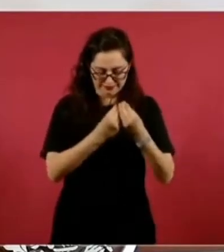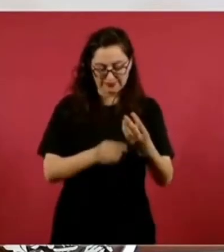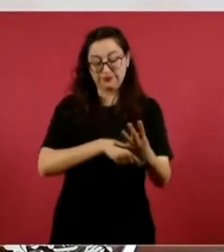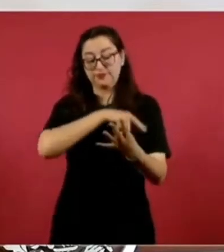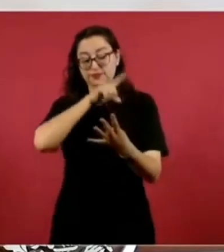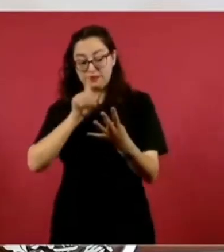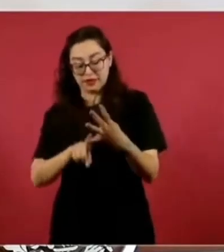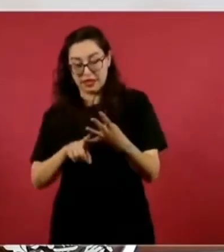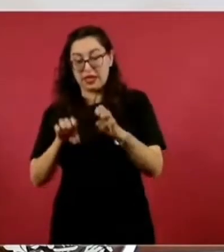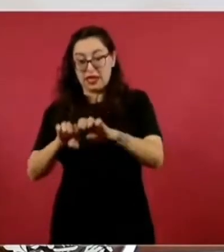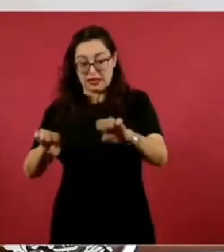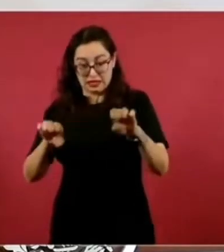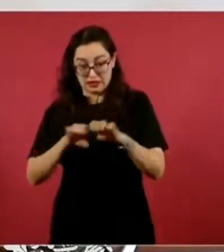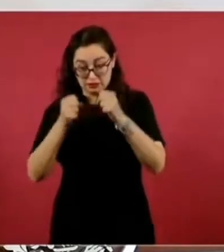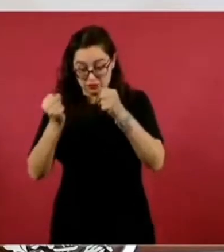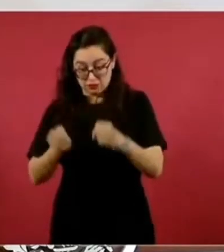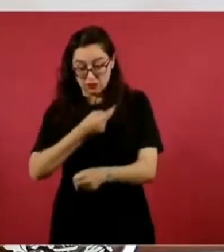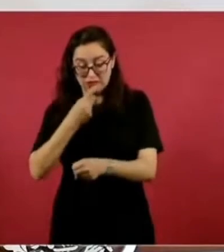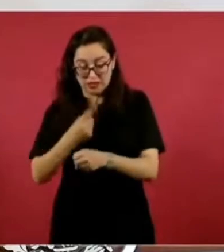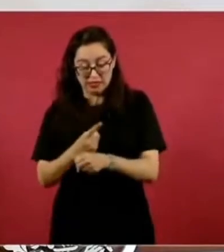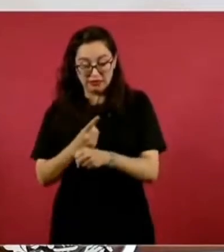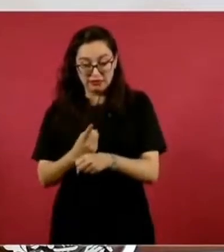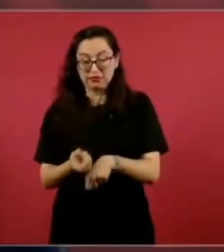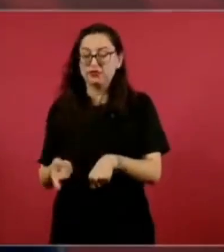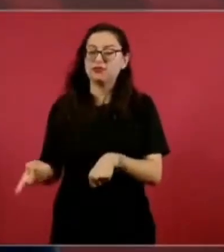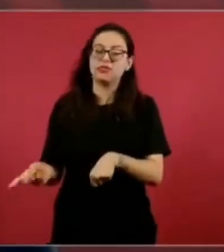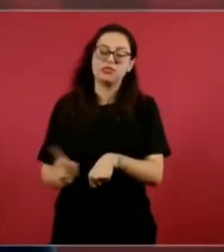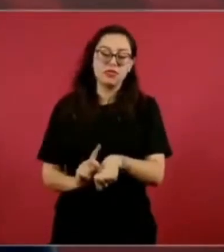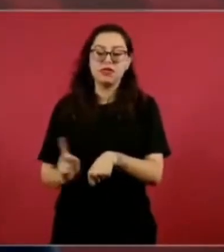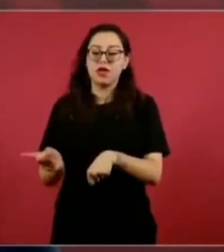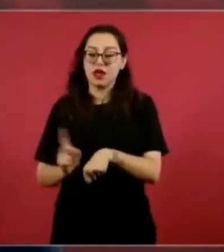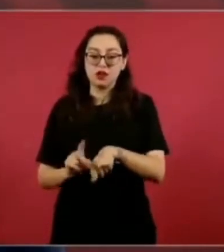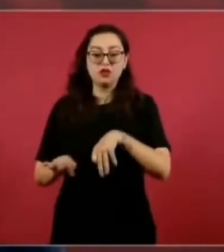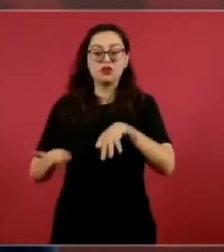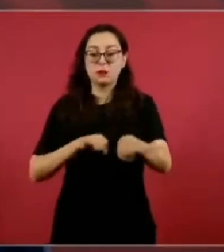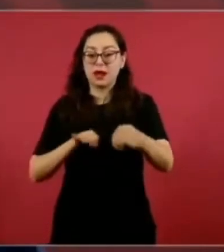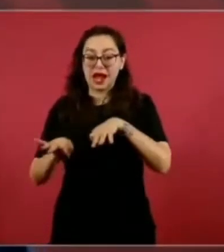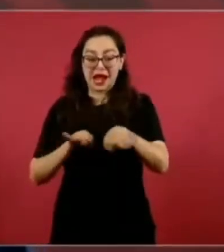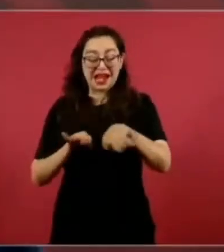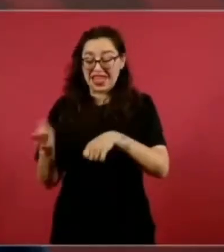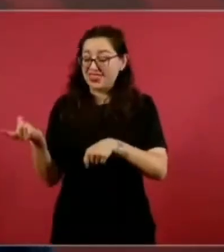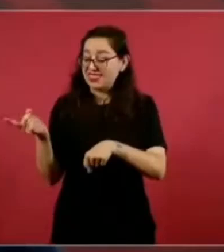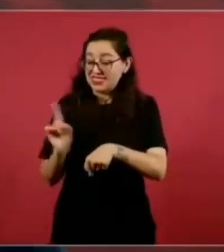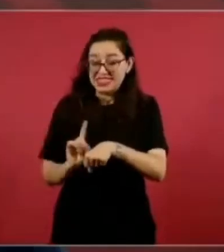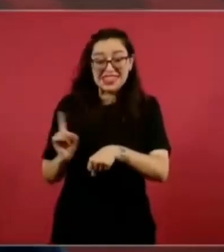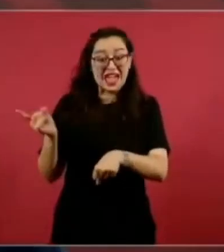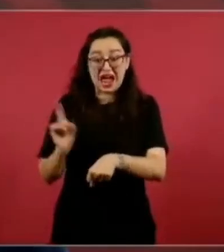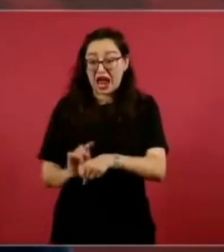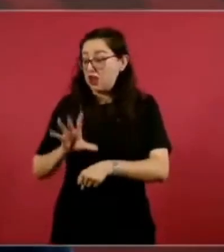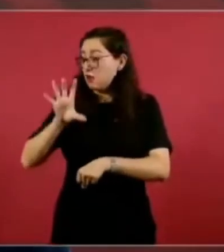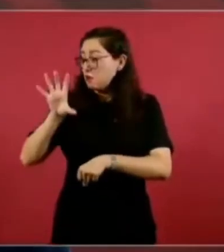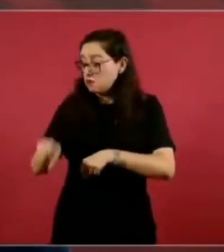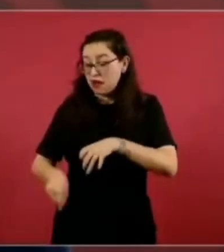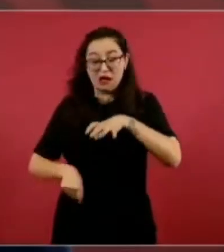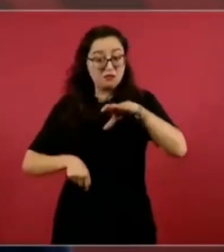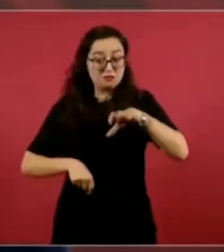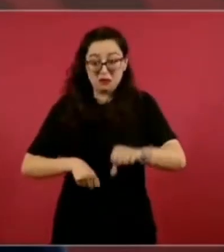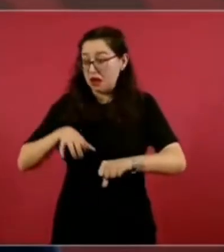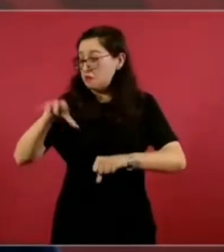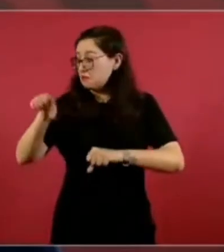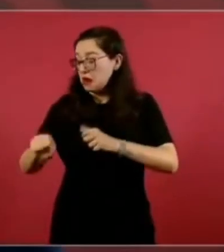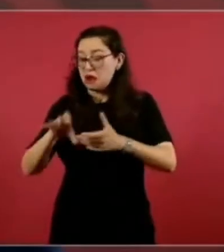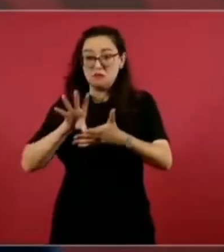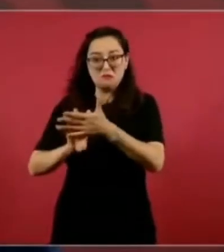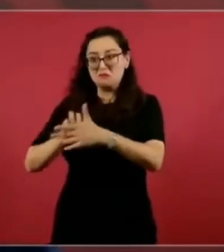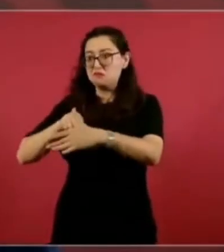operativos en diferentes zonas. Todos los días hay detenciones. No es un día o ayer que hubo